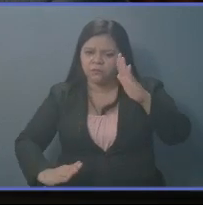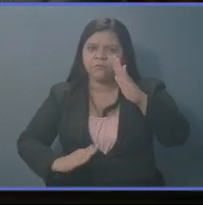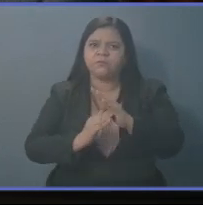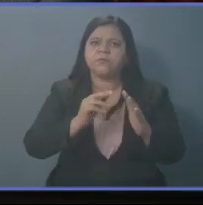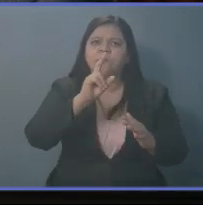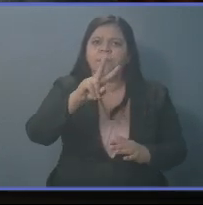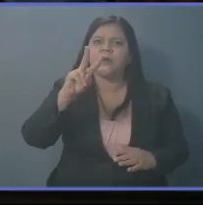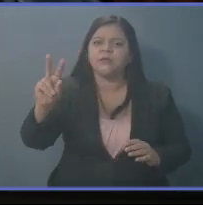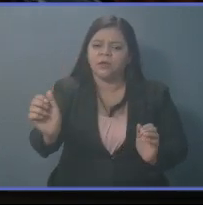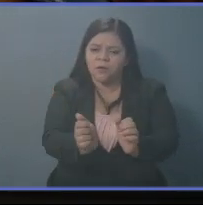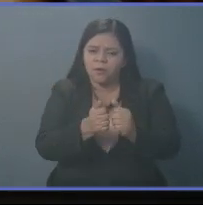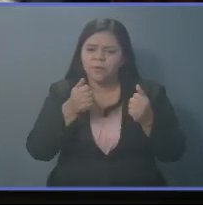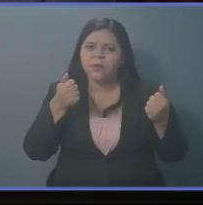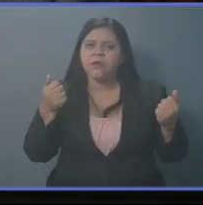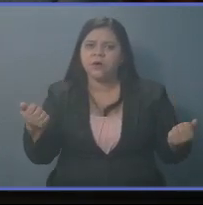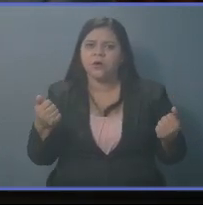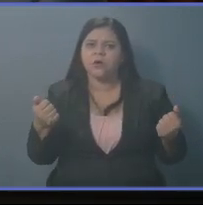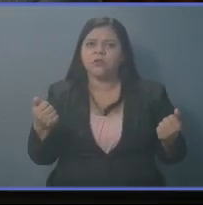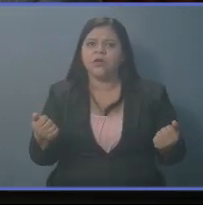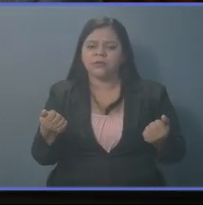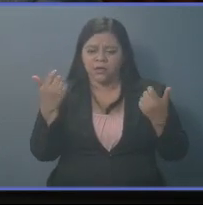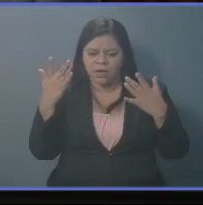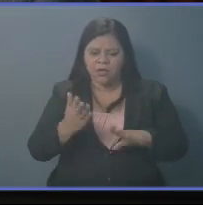millones de publicidad que tiene asignado.